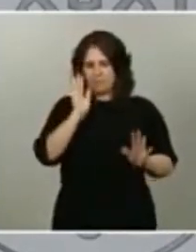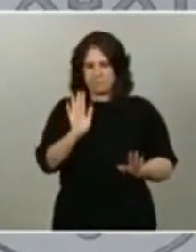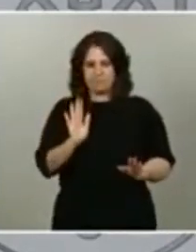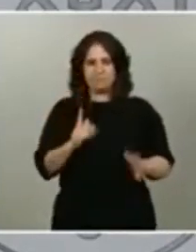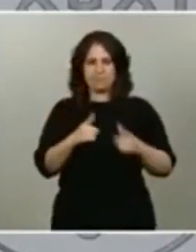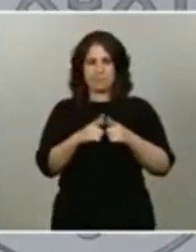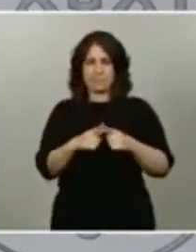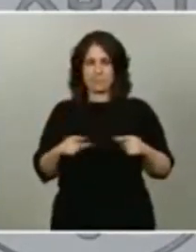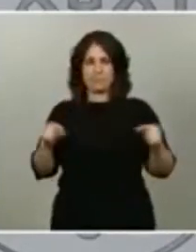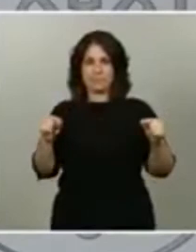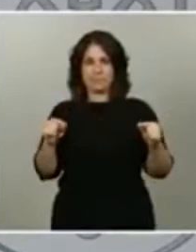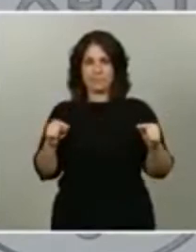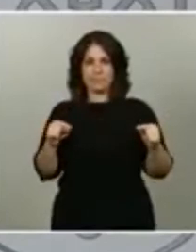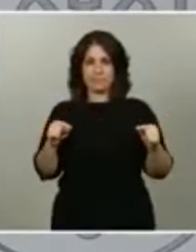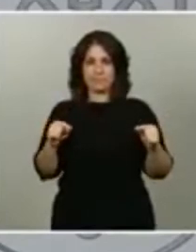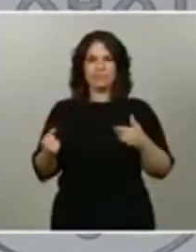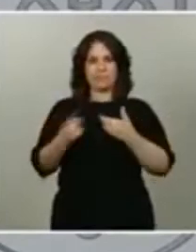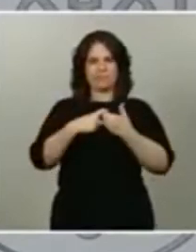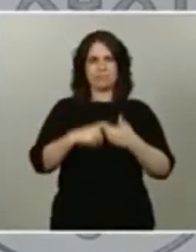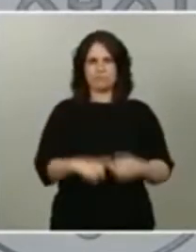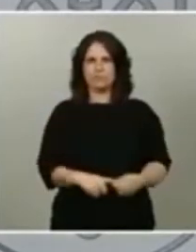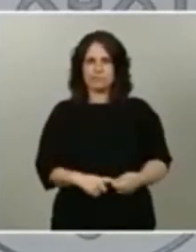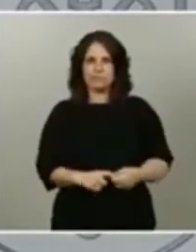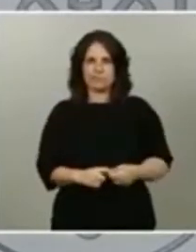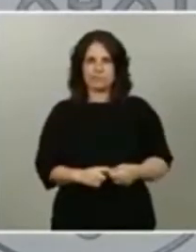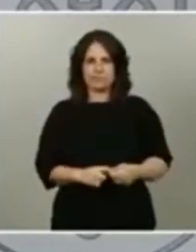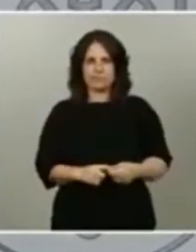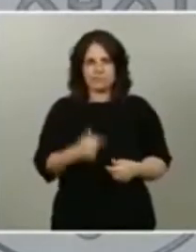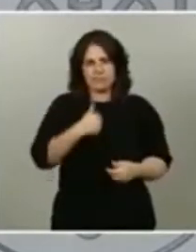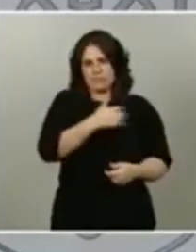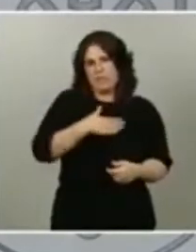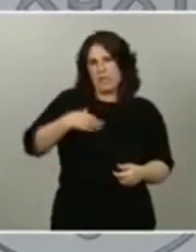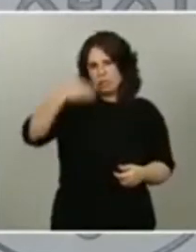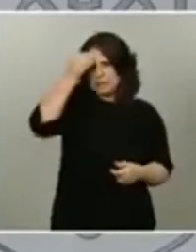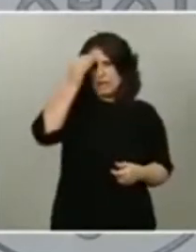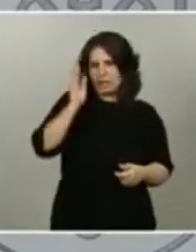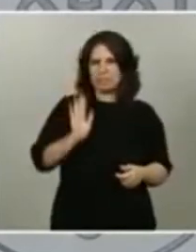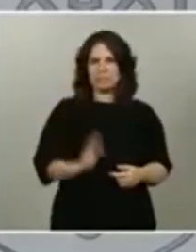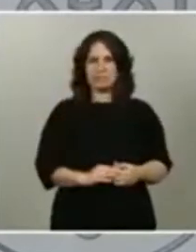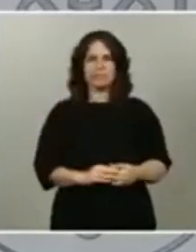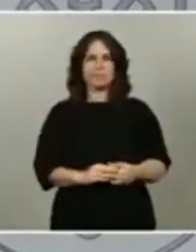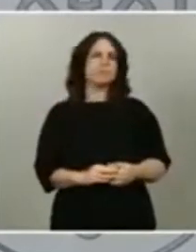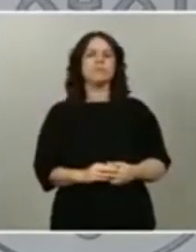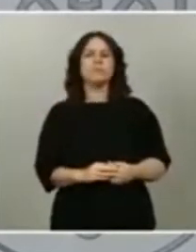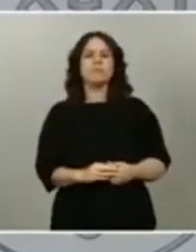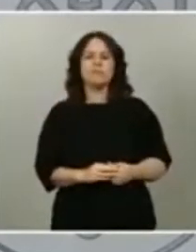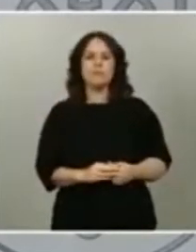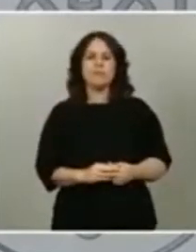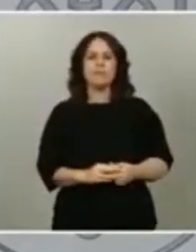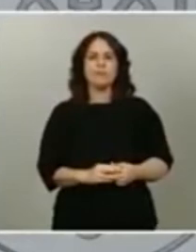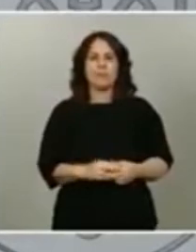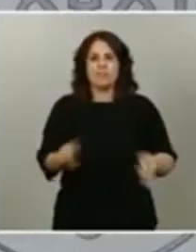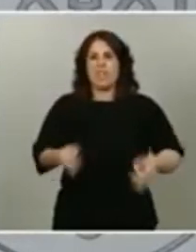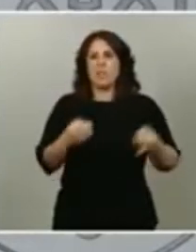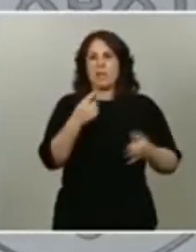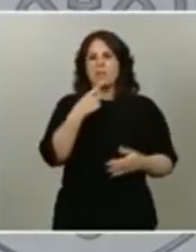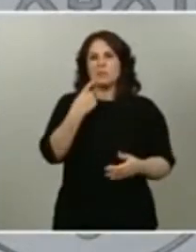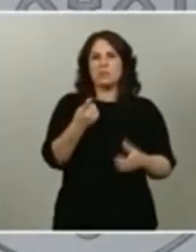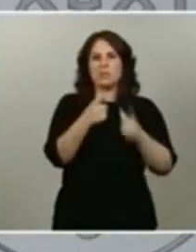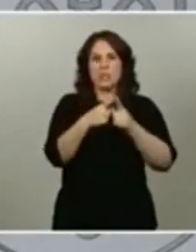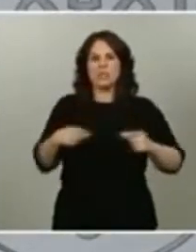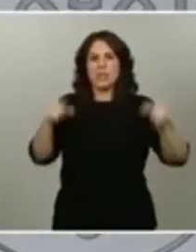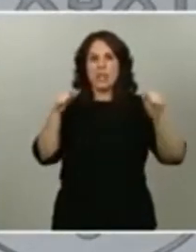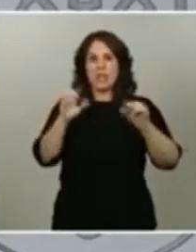en la mayoría creo quiero pensar como siempre hemos dicho que Esquerra Republicana de Cataluña es una formación